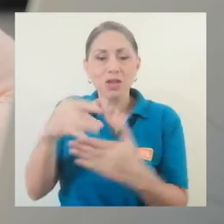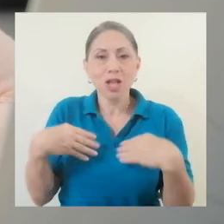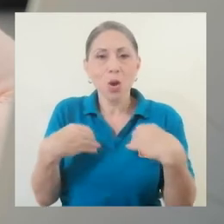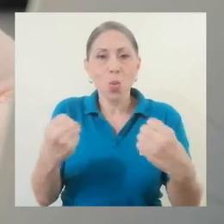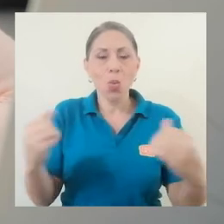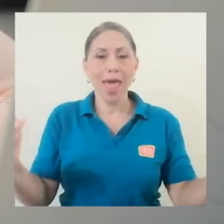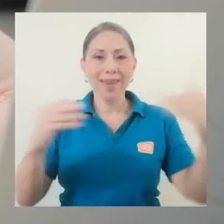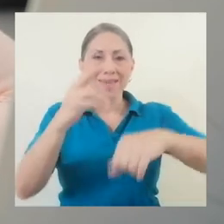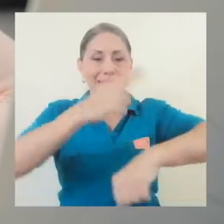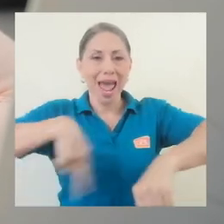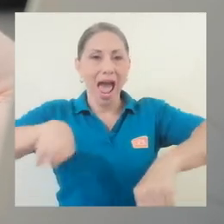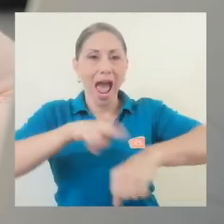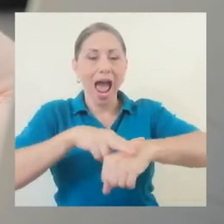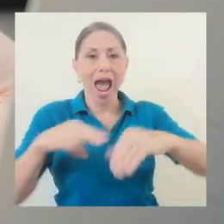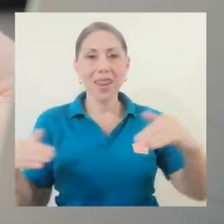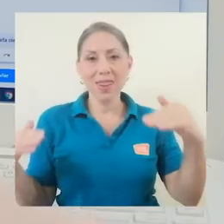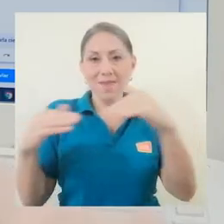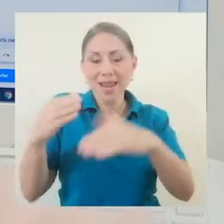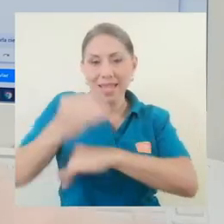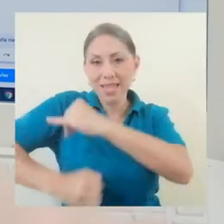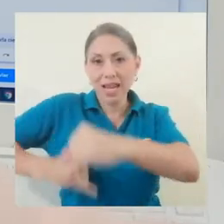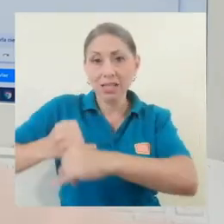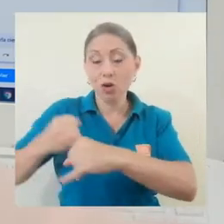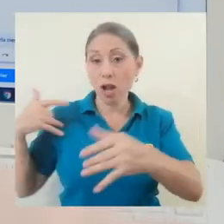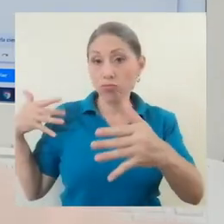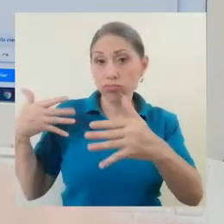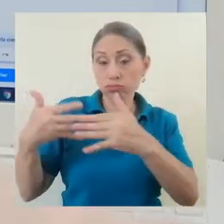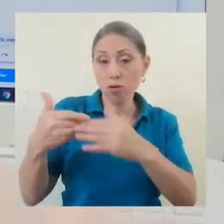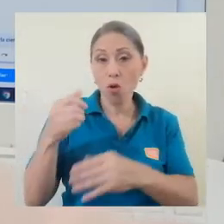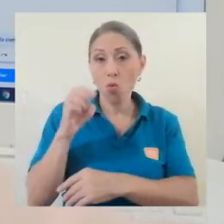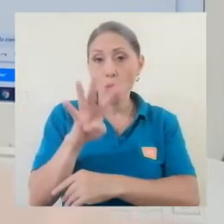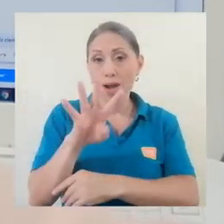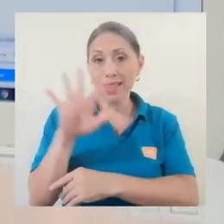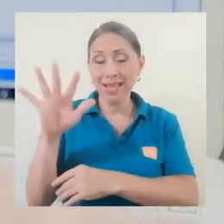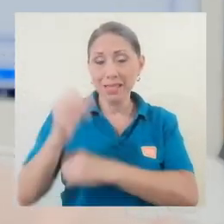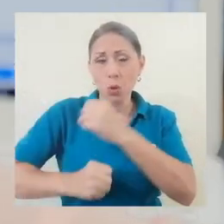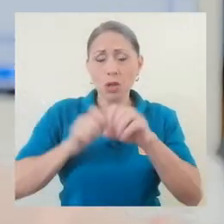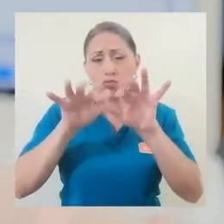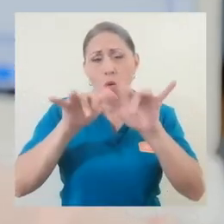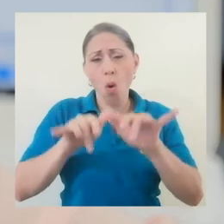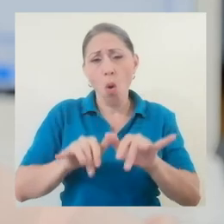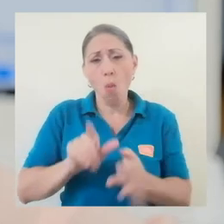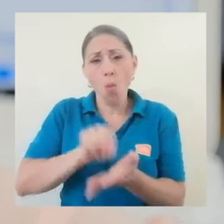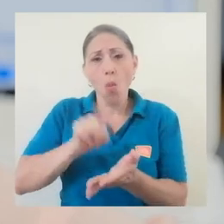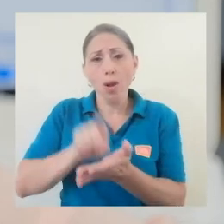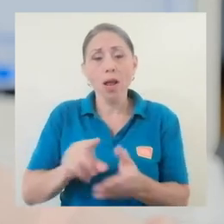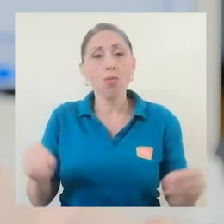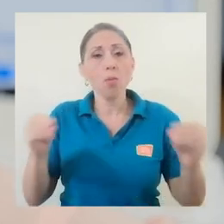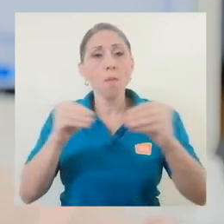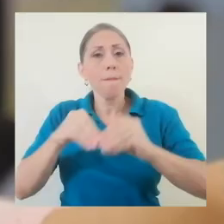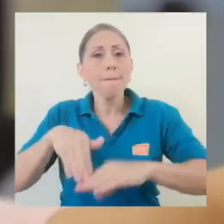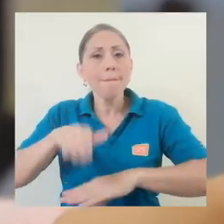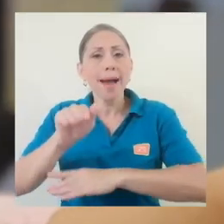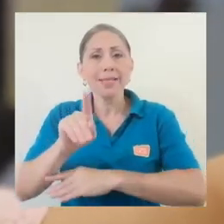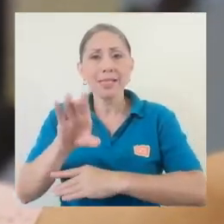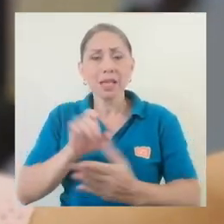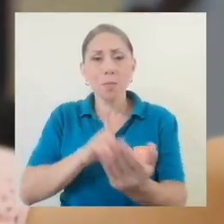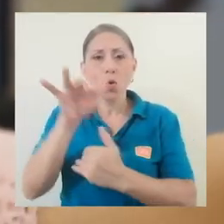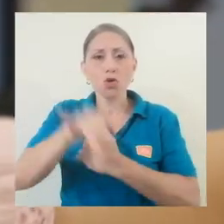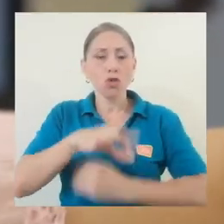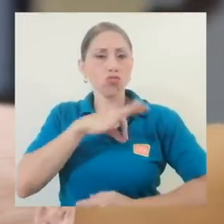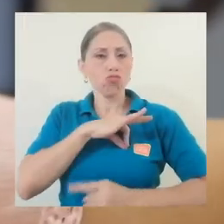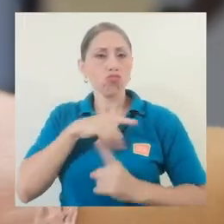nivel nacional e internacional y en estos 45 años ha publicado más de 100 proyectos que han